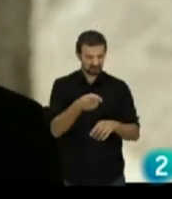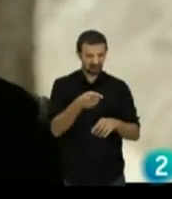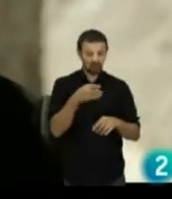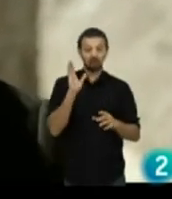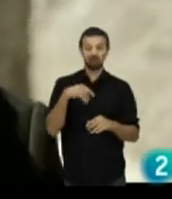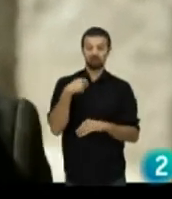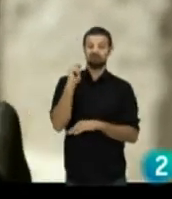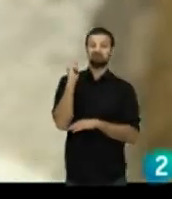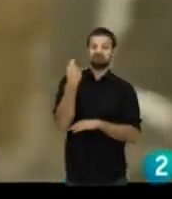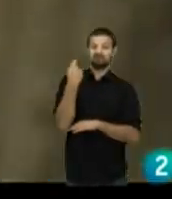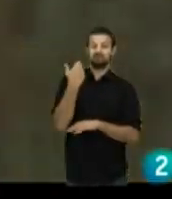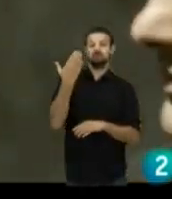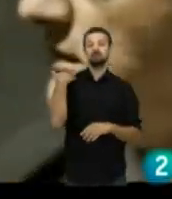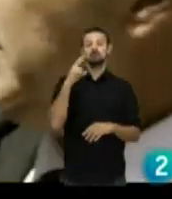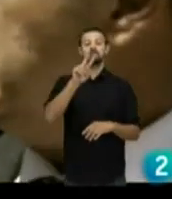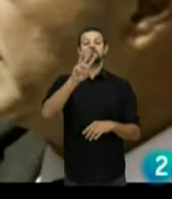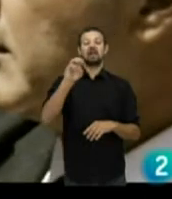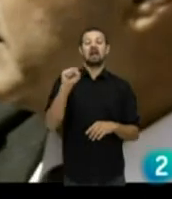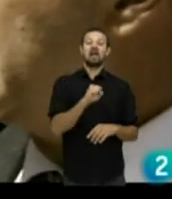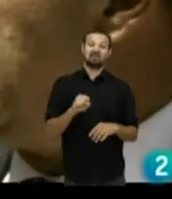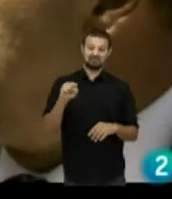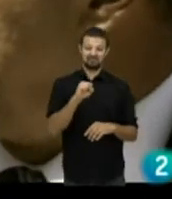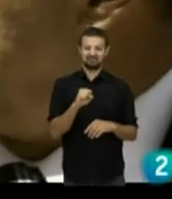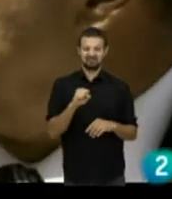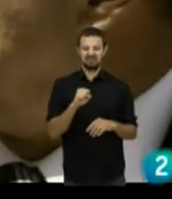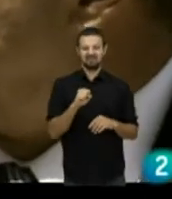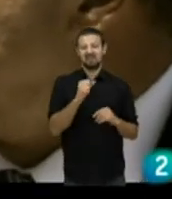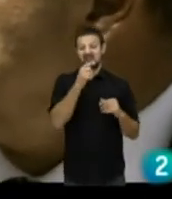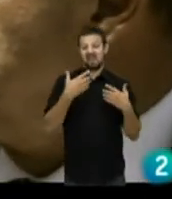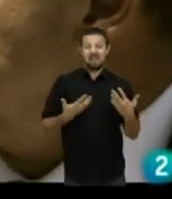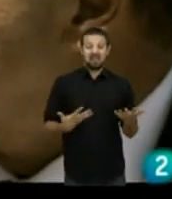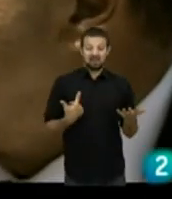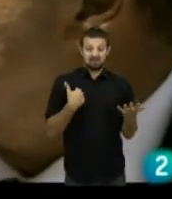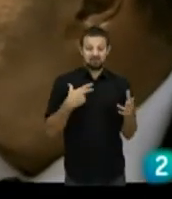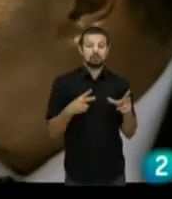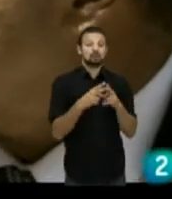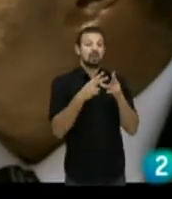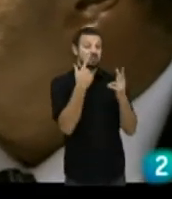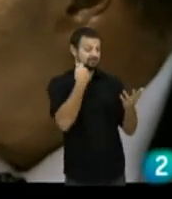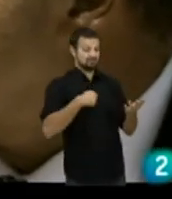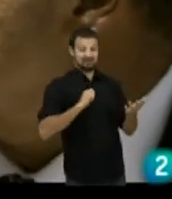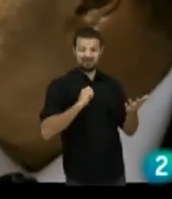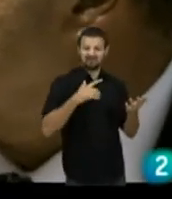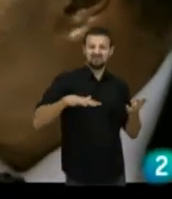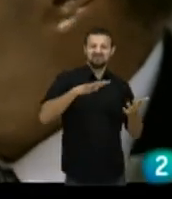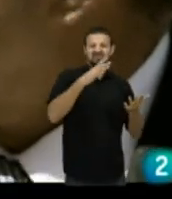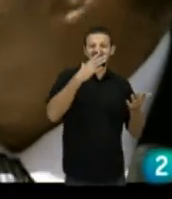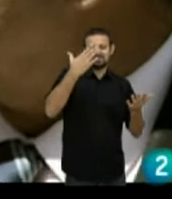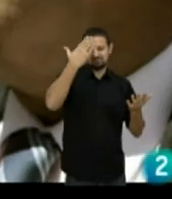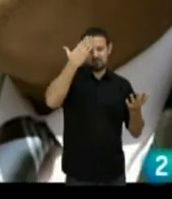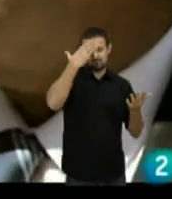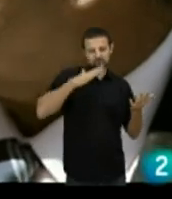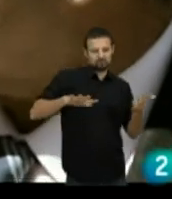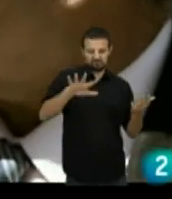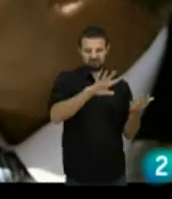Pero esto hace 20, hace 23 años, ¿no? Ahora ya... Yo creo que en estos momentos la sociedad española está suficientemente madura